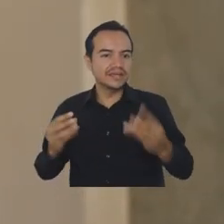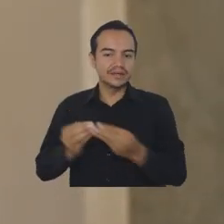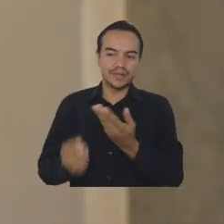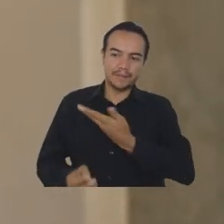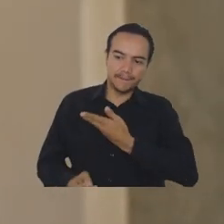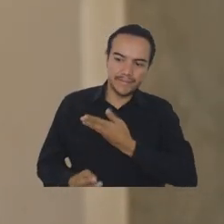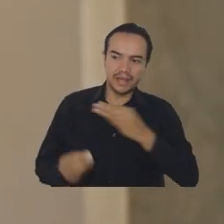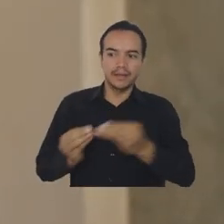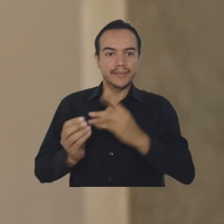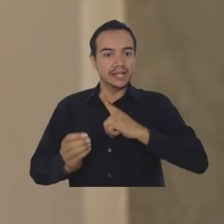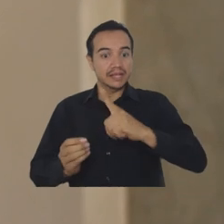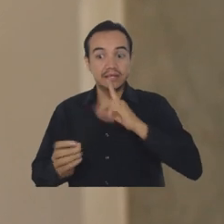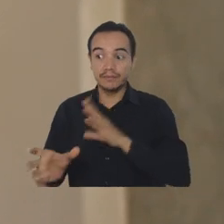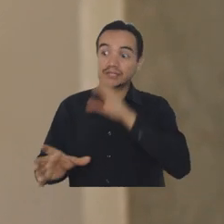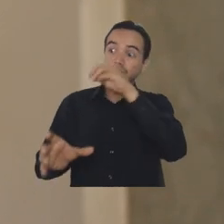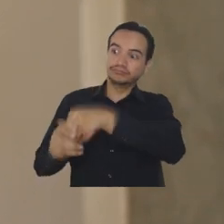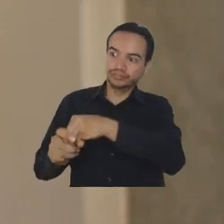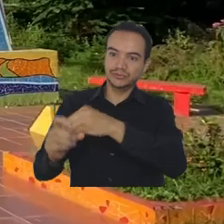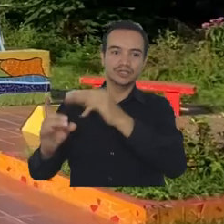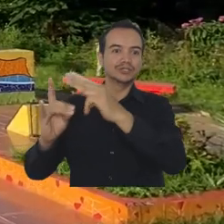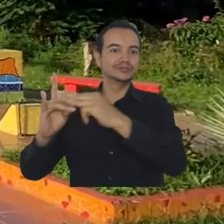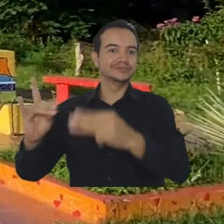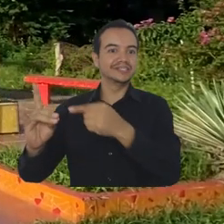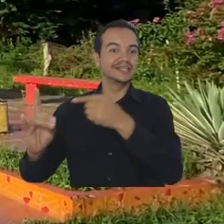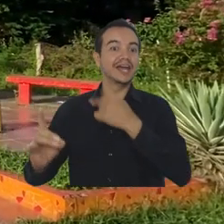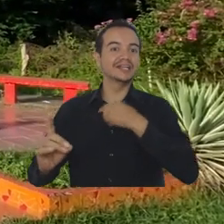en su comunidad y estudiante universitaria.